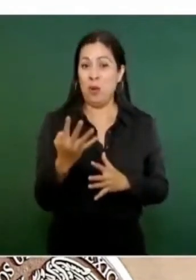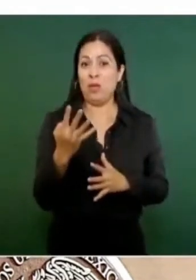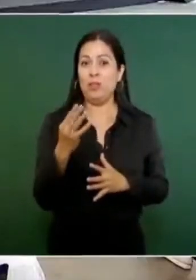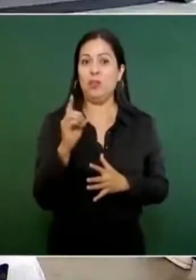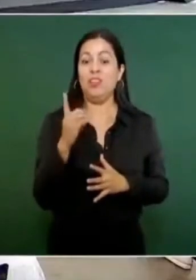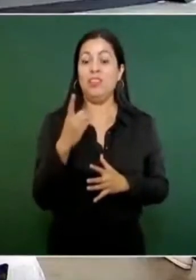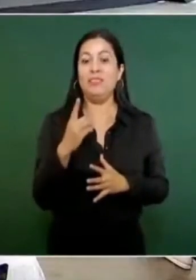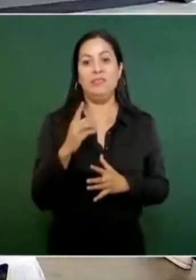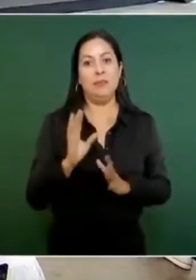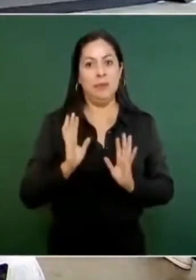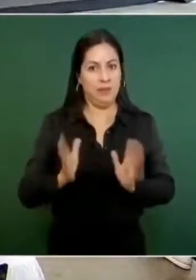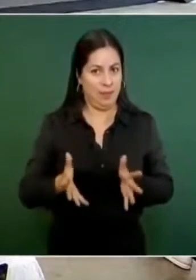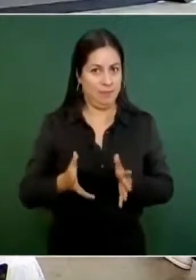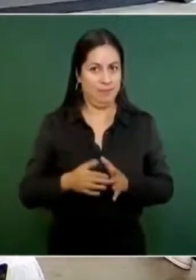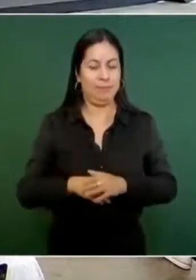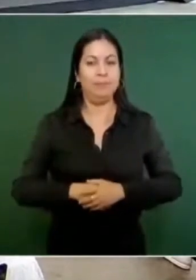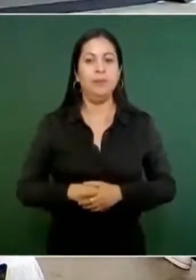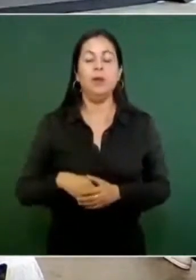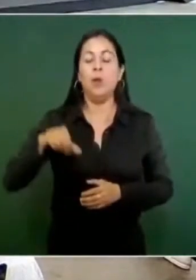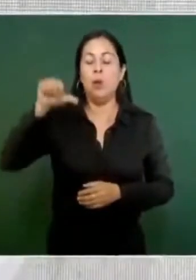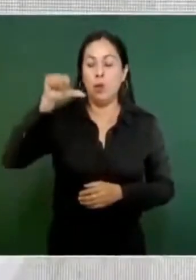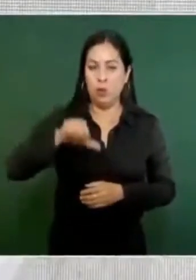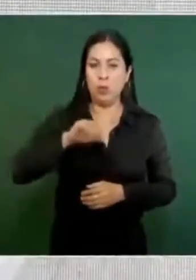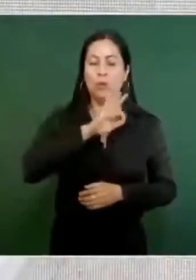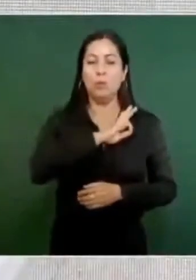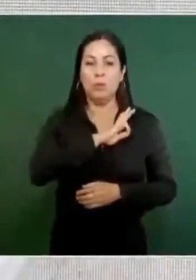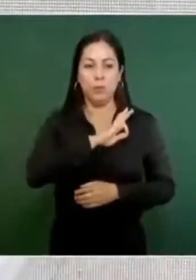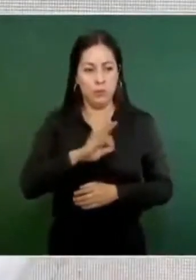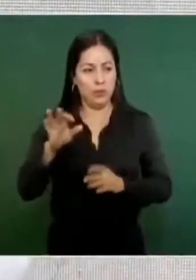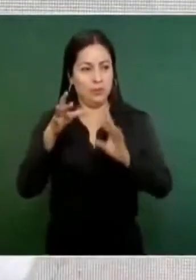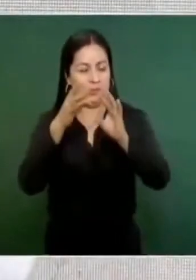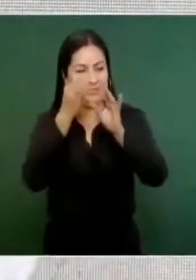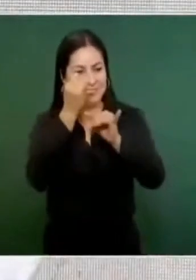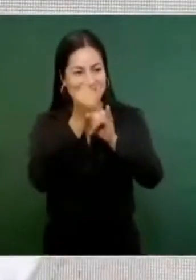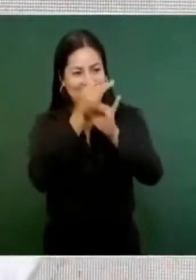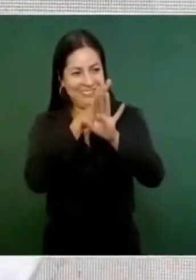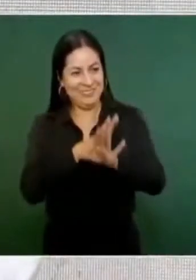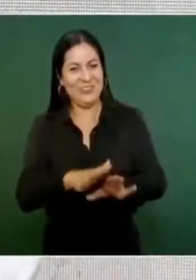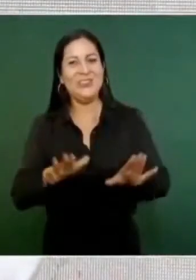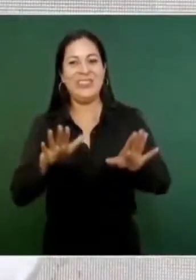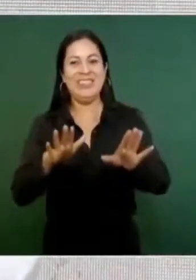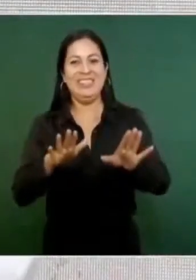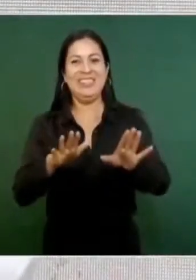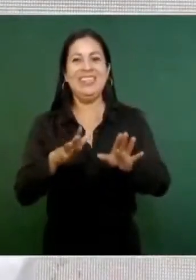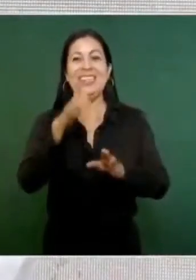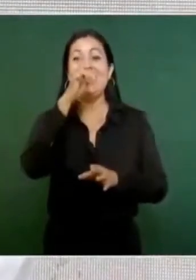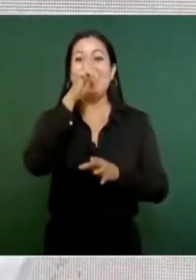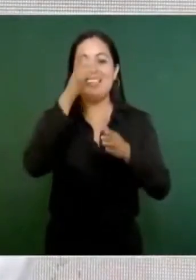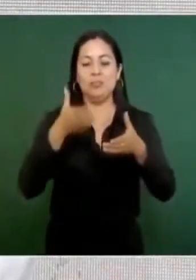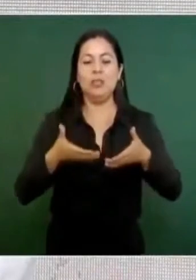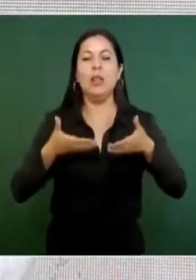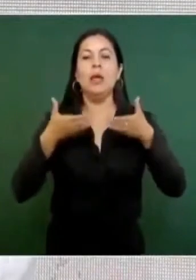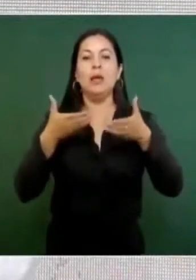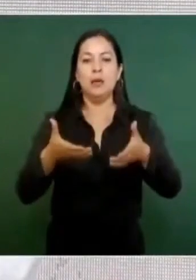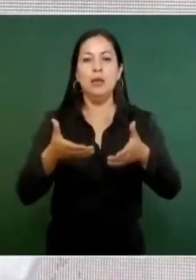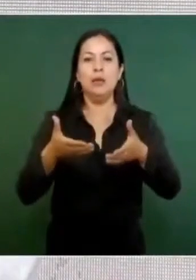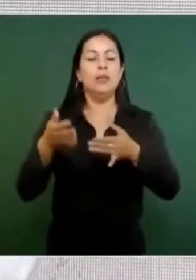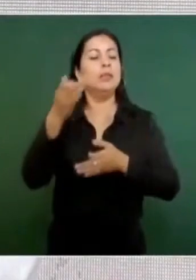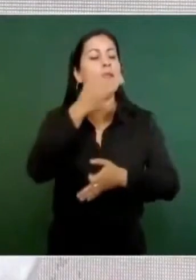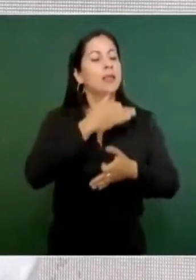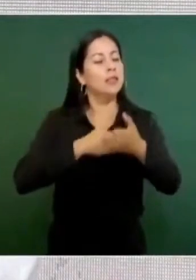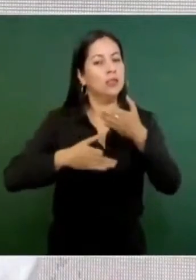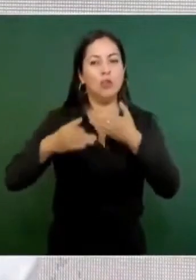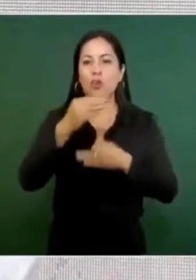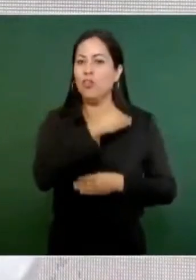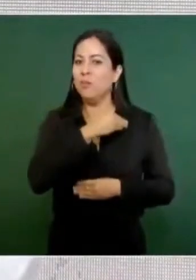diciembre. Hoy podemos anunciar que el alumbrado público de todo el